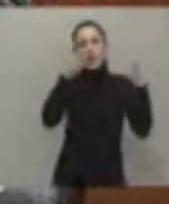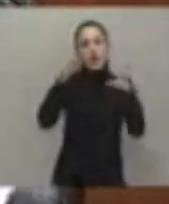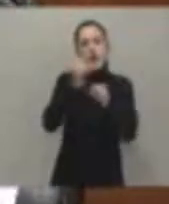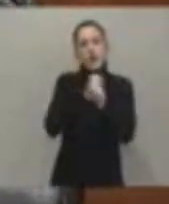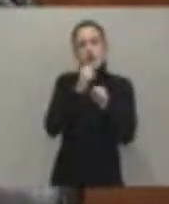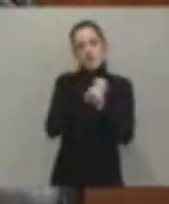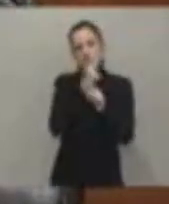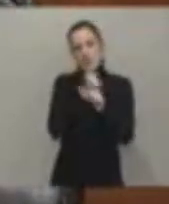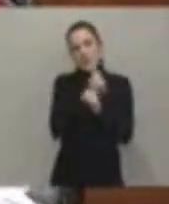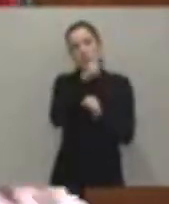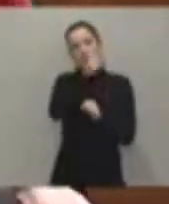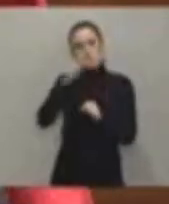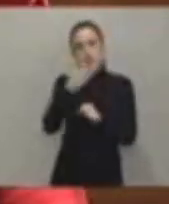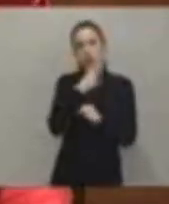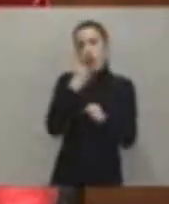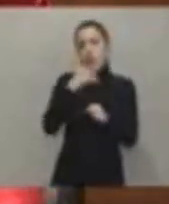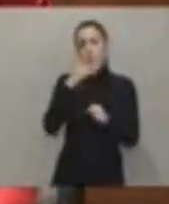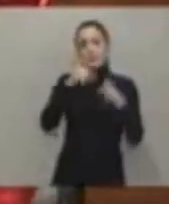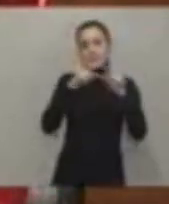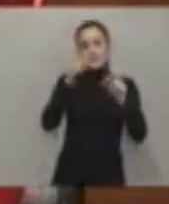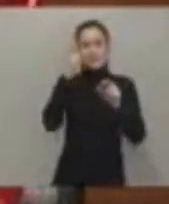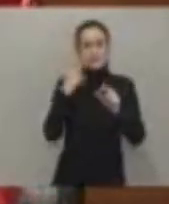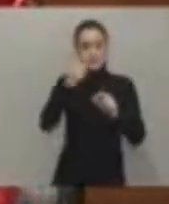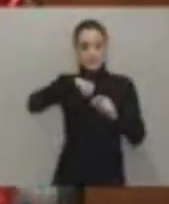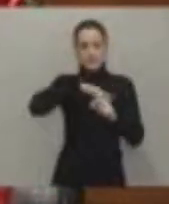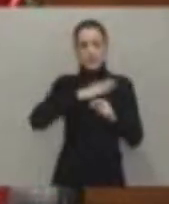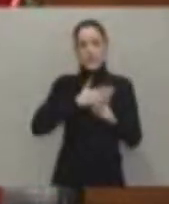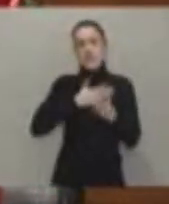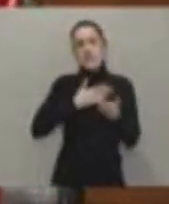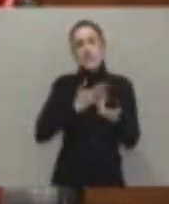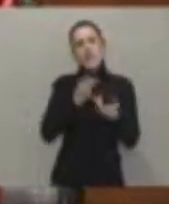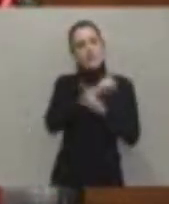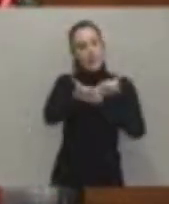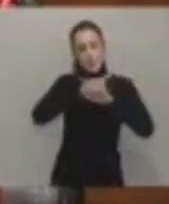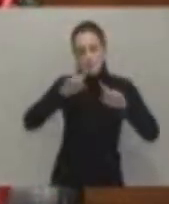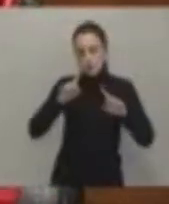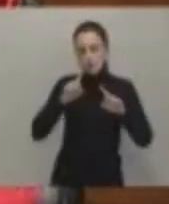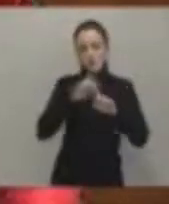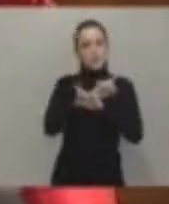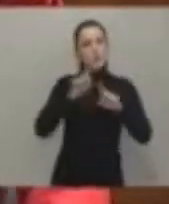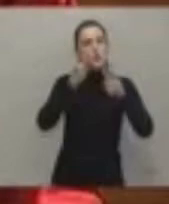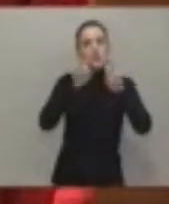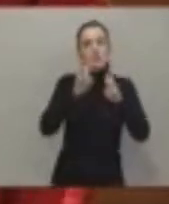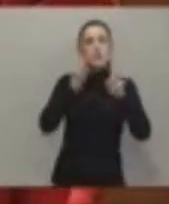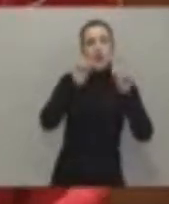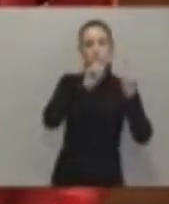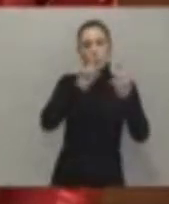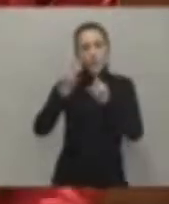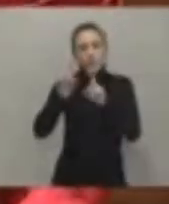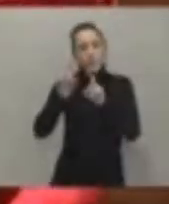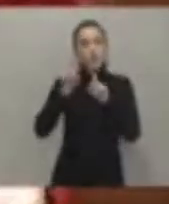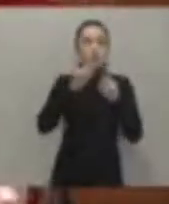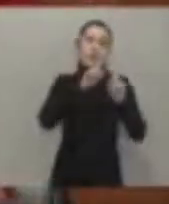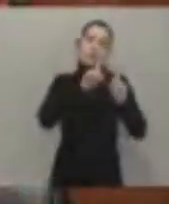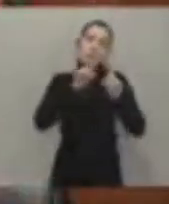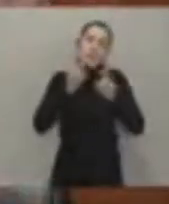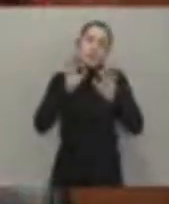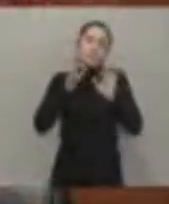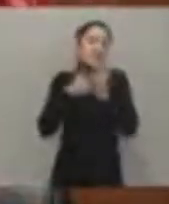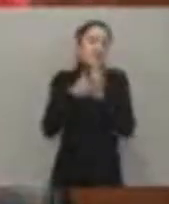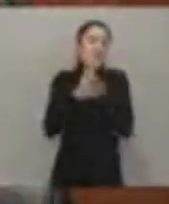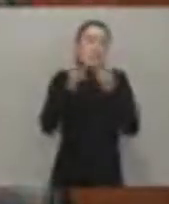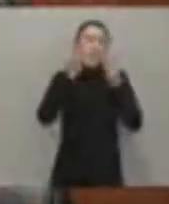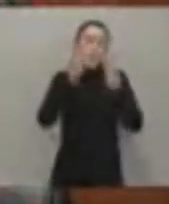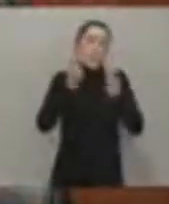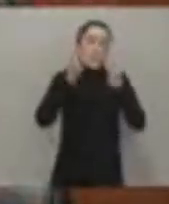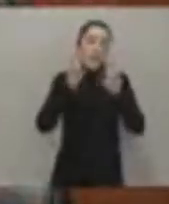a nuestros jóvenes asturianos. Tampoco, señor presidente, en educación es una de esas materias en las que usted,